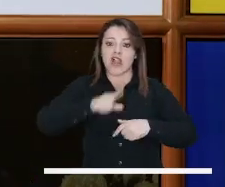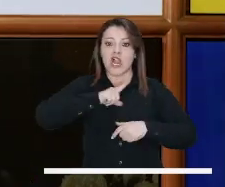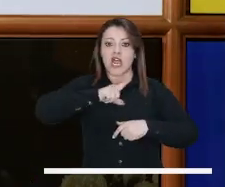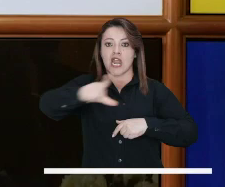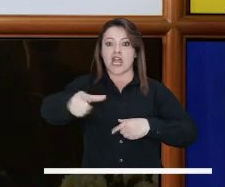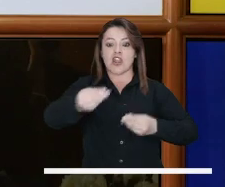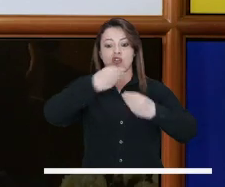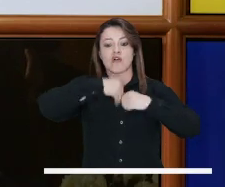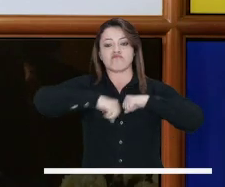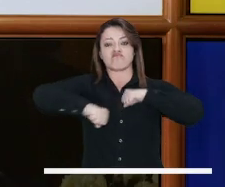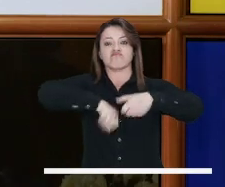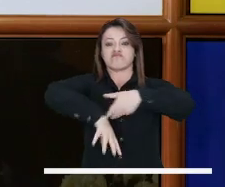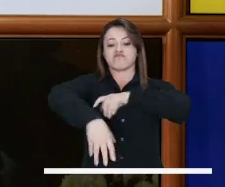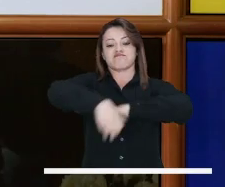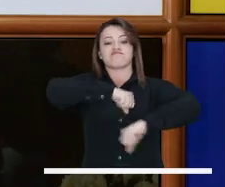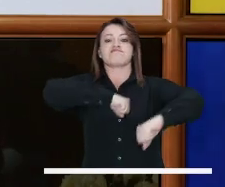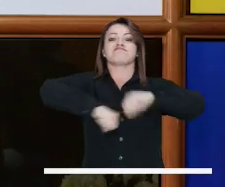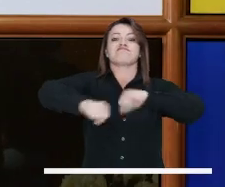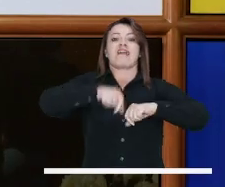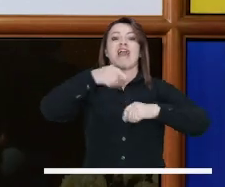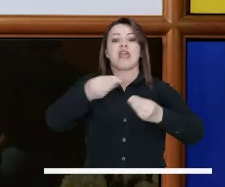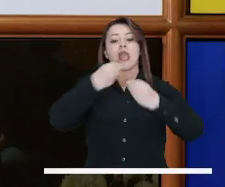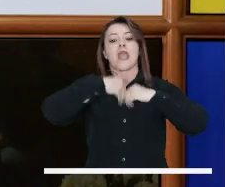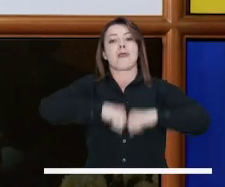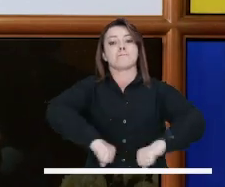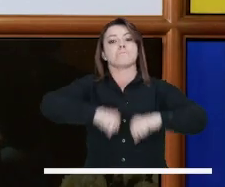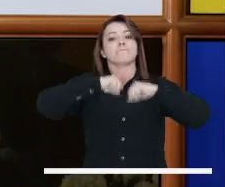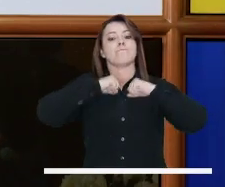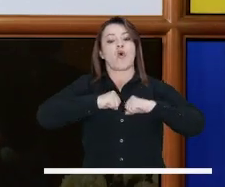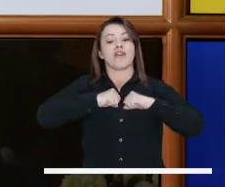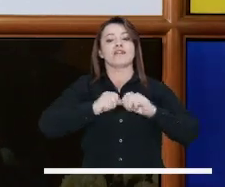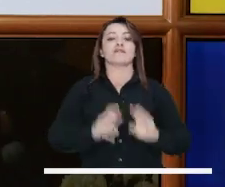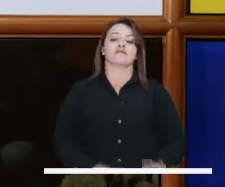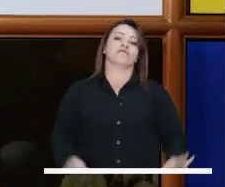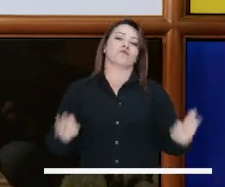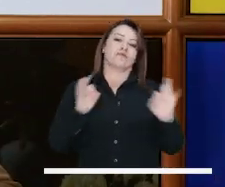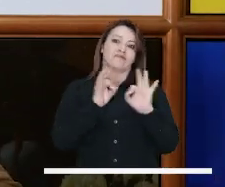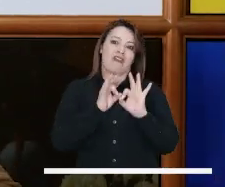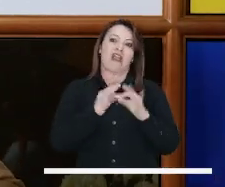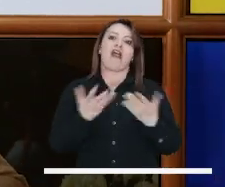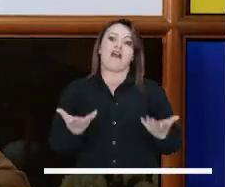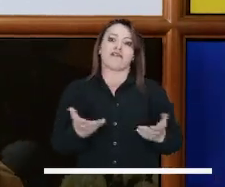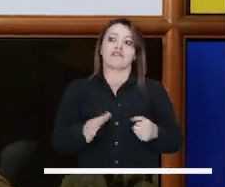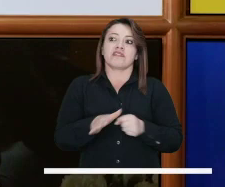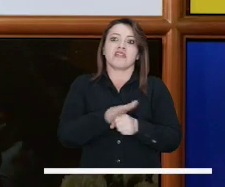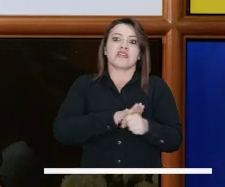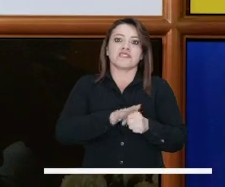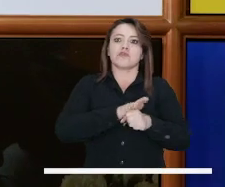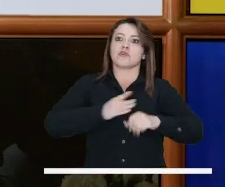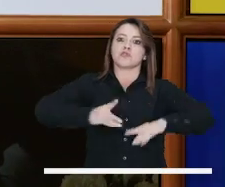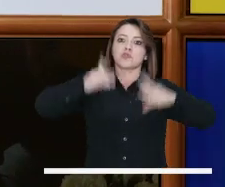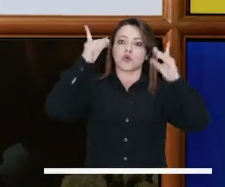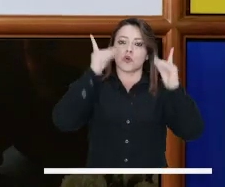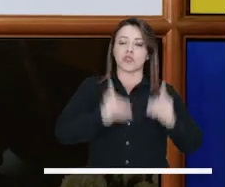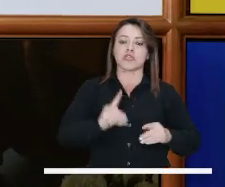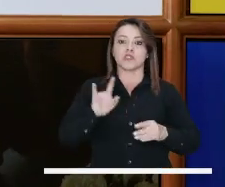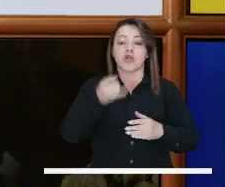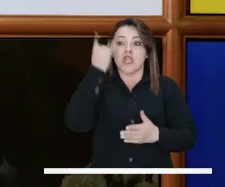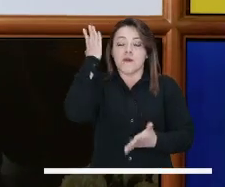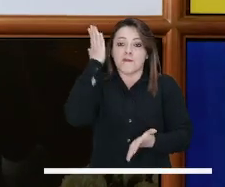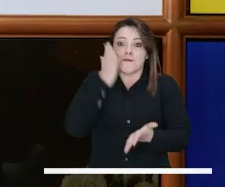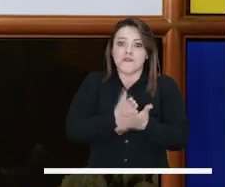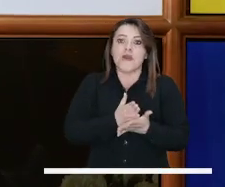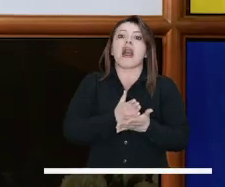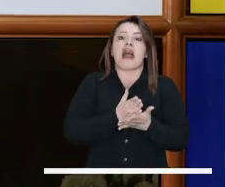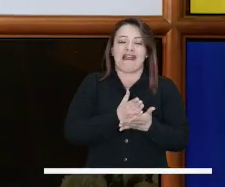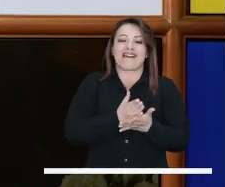Bogotá, tengamos algo que denominamos los Laboratorios de Liderazgo y Empoderamiento. La parte de empoderarse de una situación de